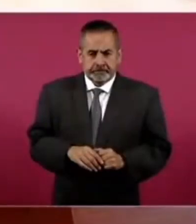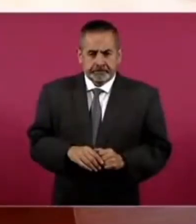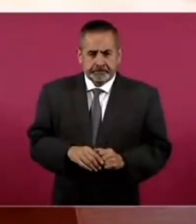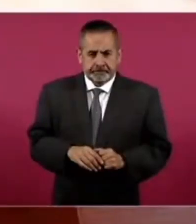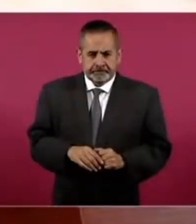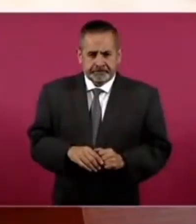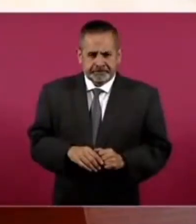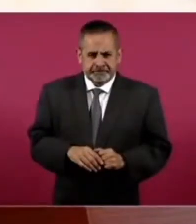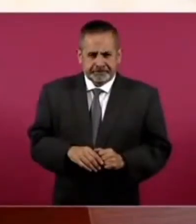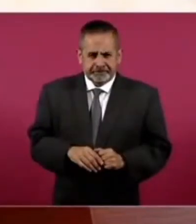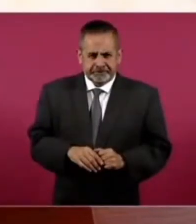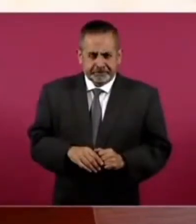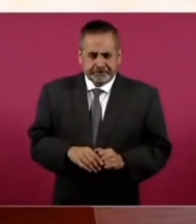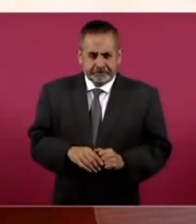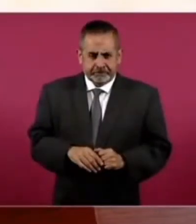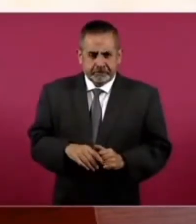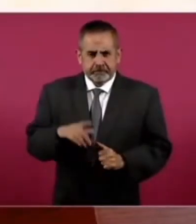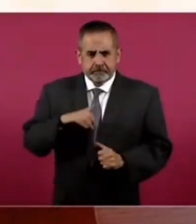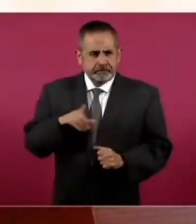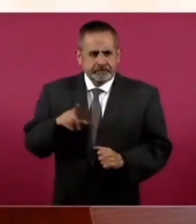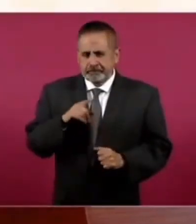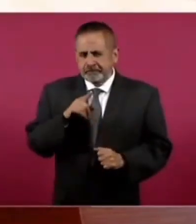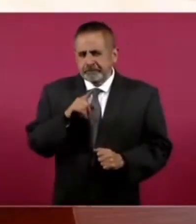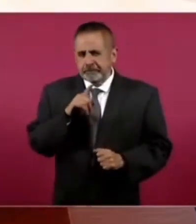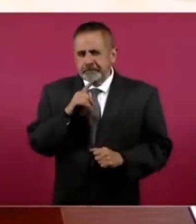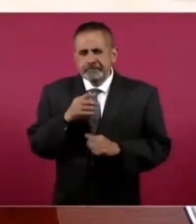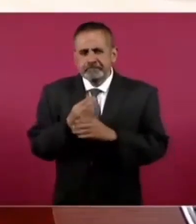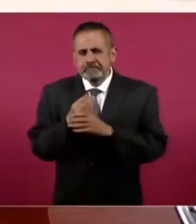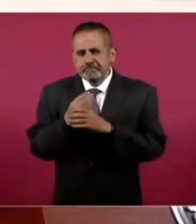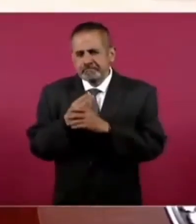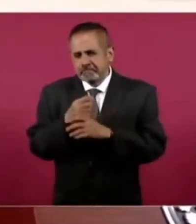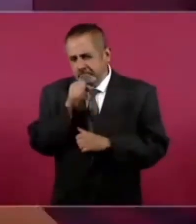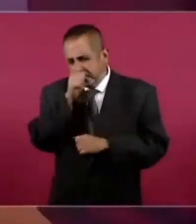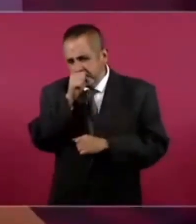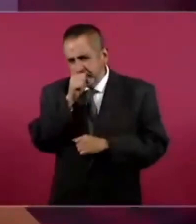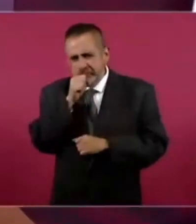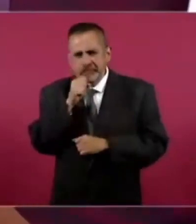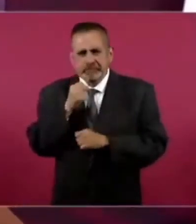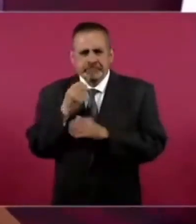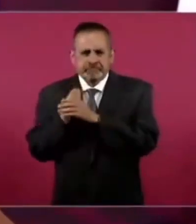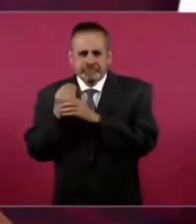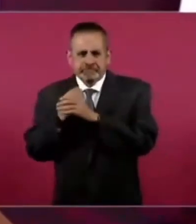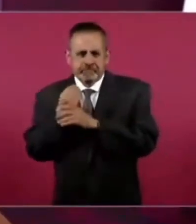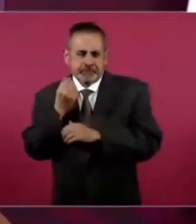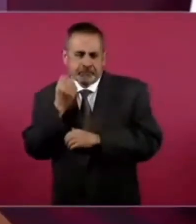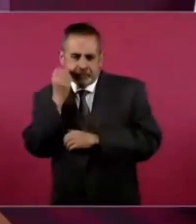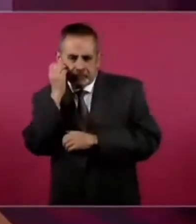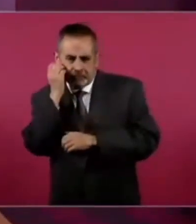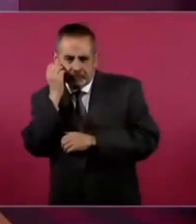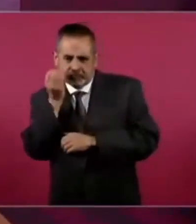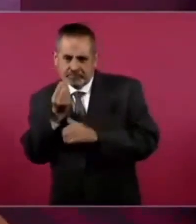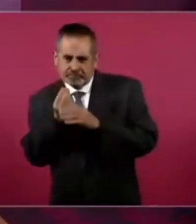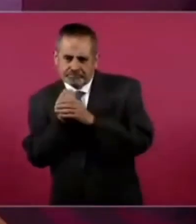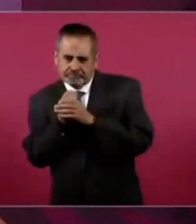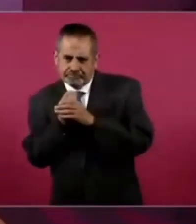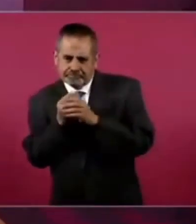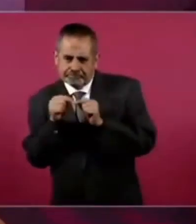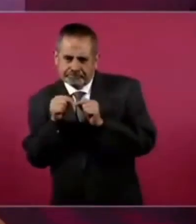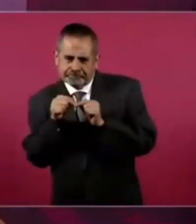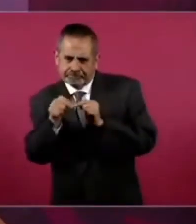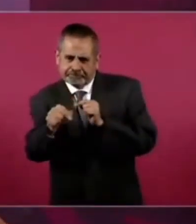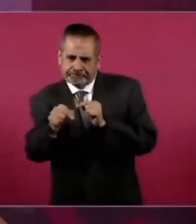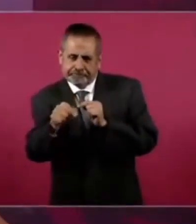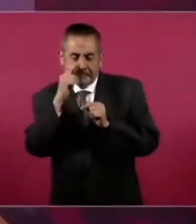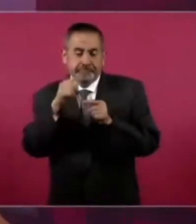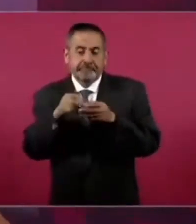Y hay una clave que se usa desde hace tiempo. Este, lo único que se hace a